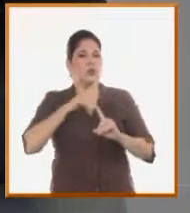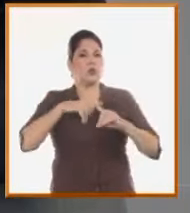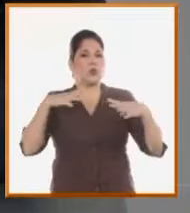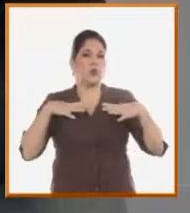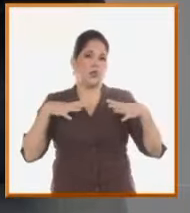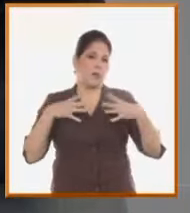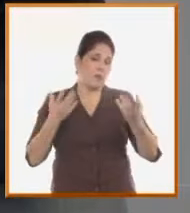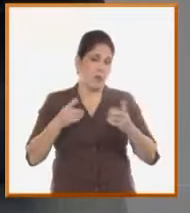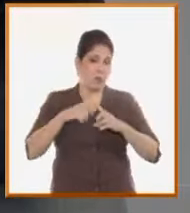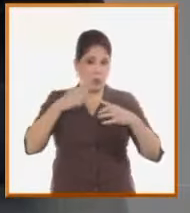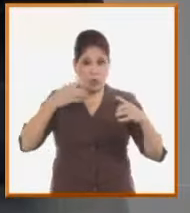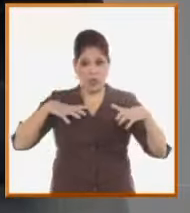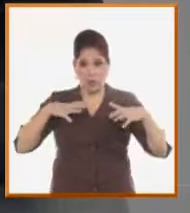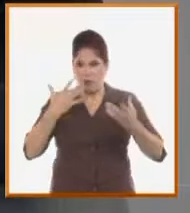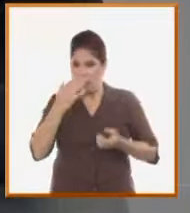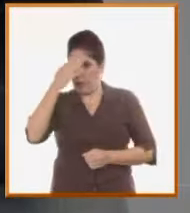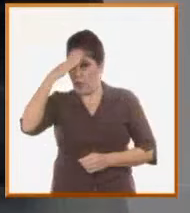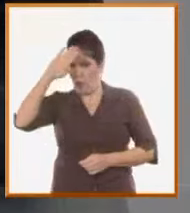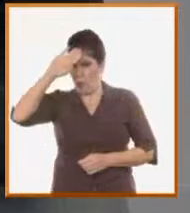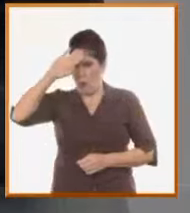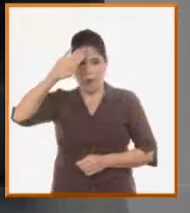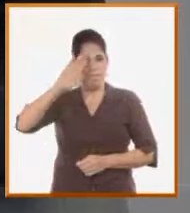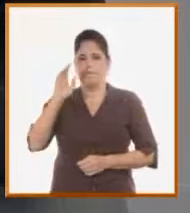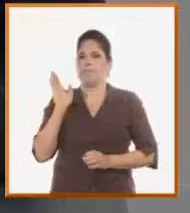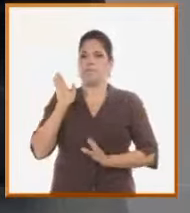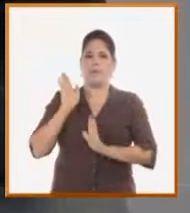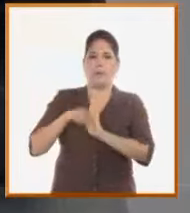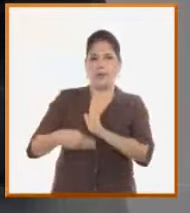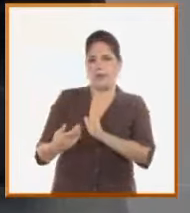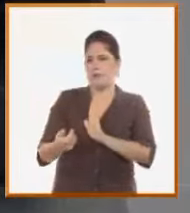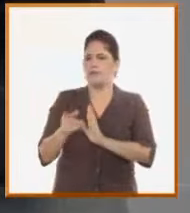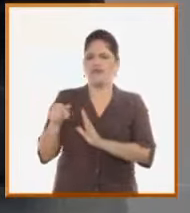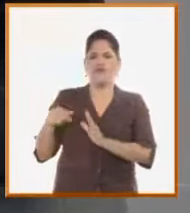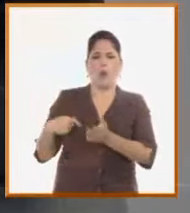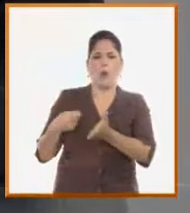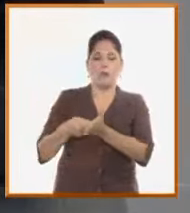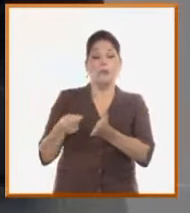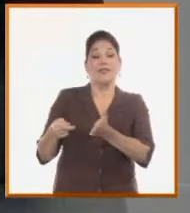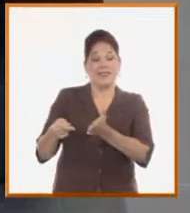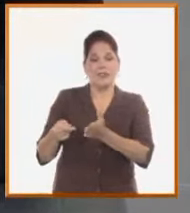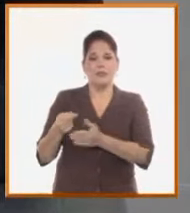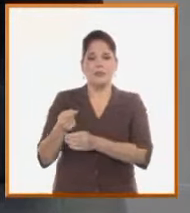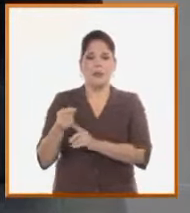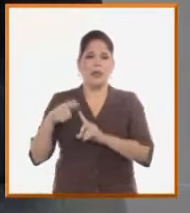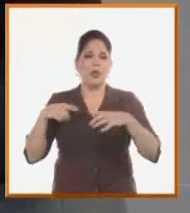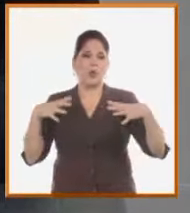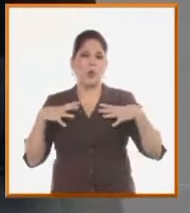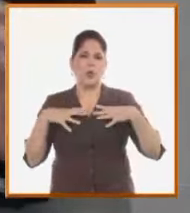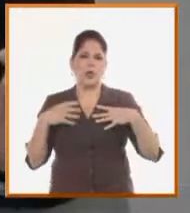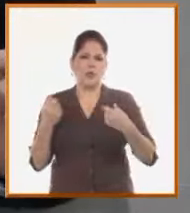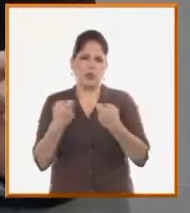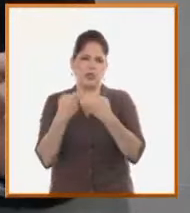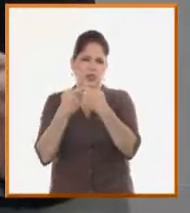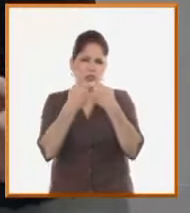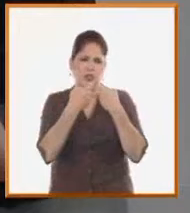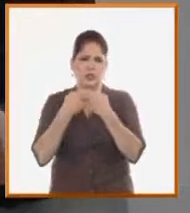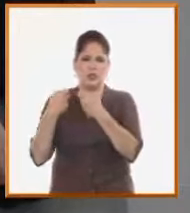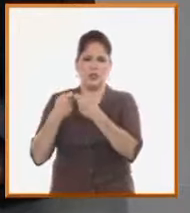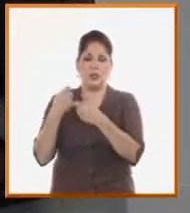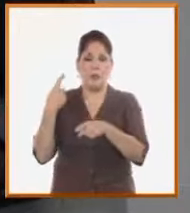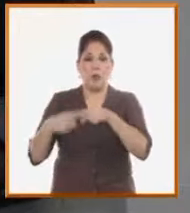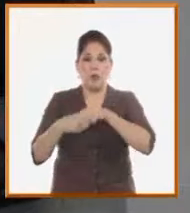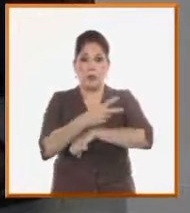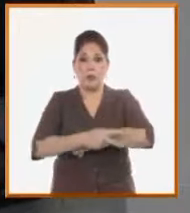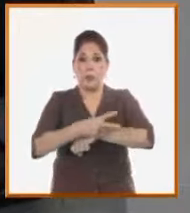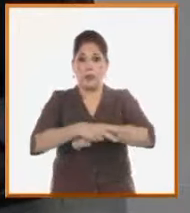cubano. Por el contrario, financian, generan contenido para desacreditar el turismo cubano. Pocos países del mundo